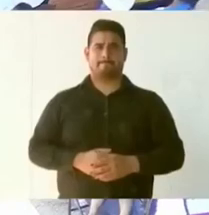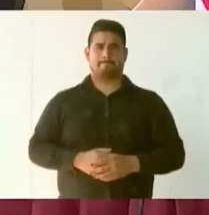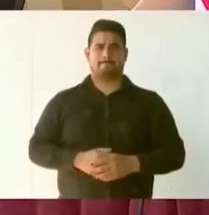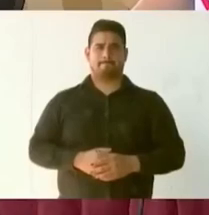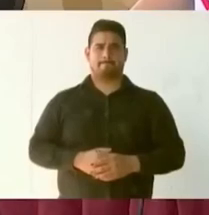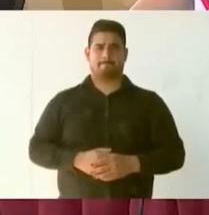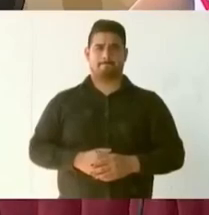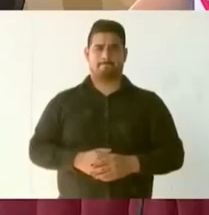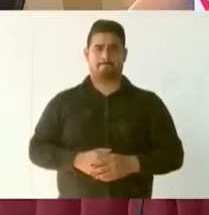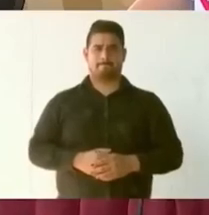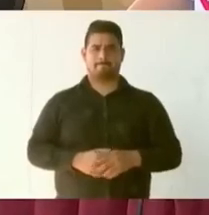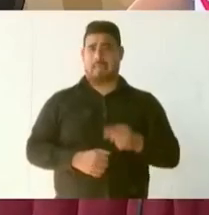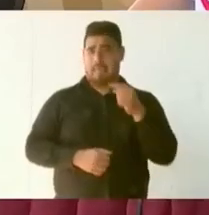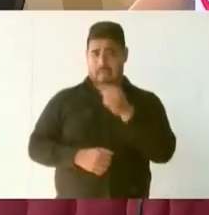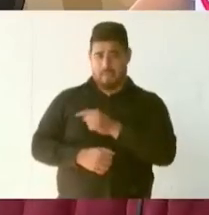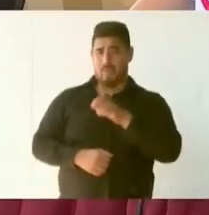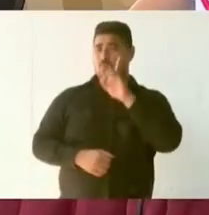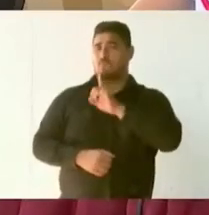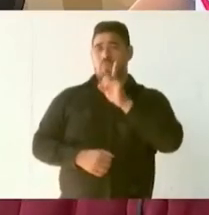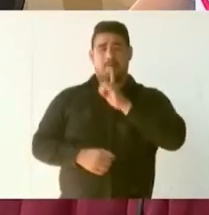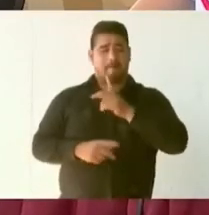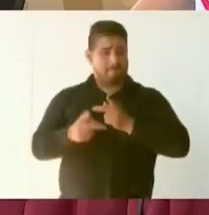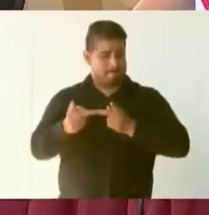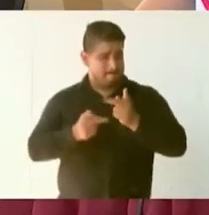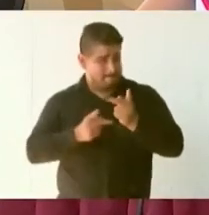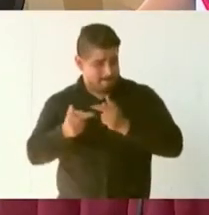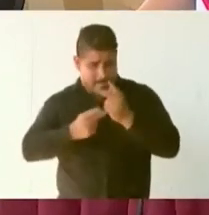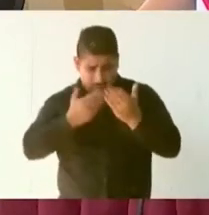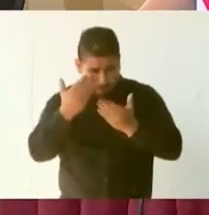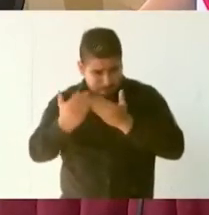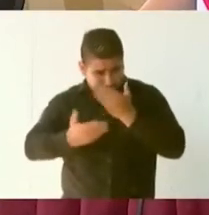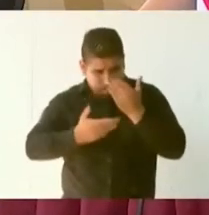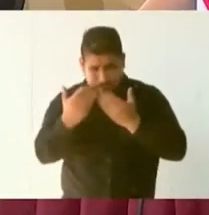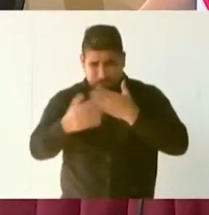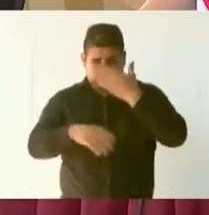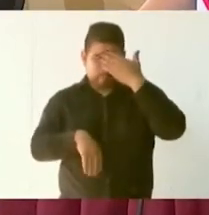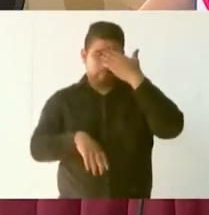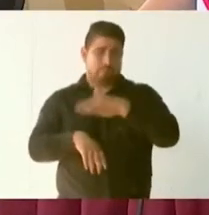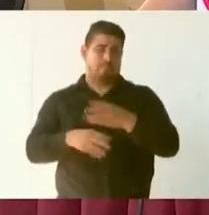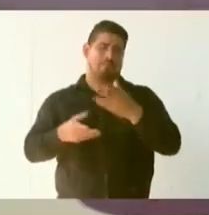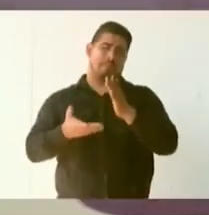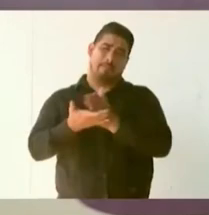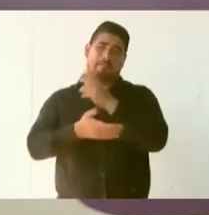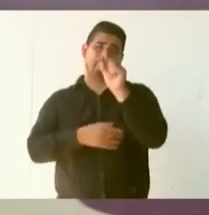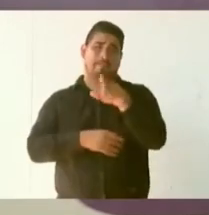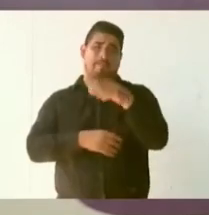La mujer preparada, luego con experiencia,